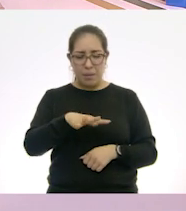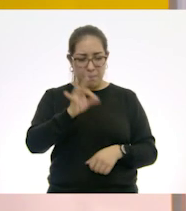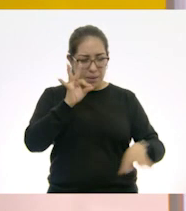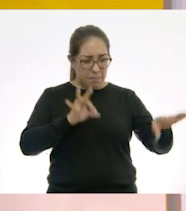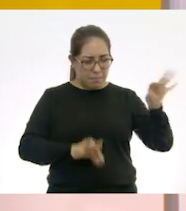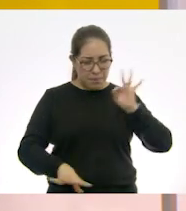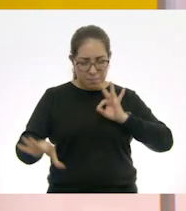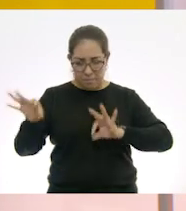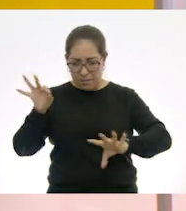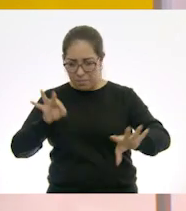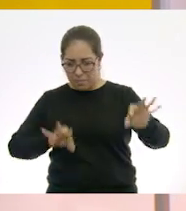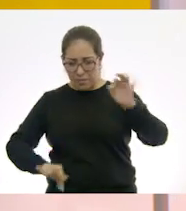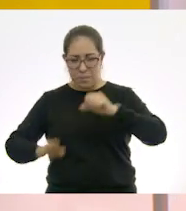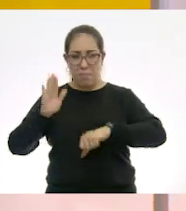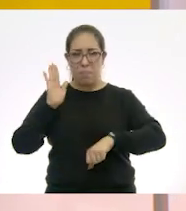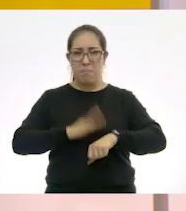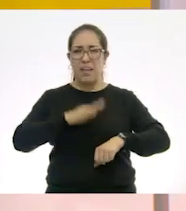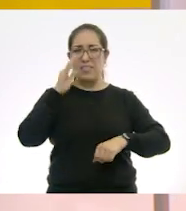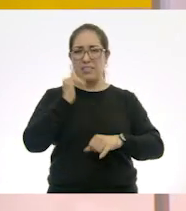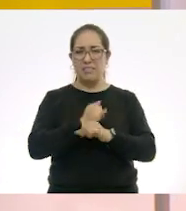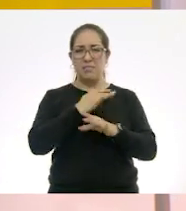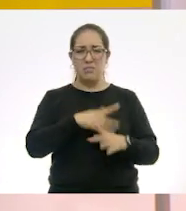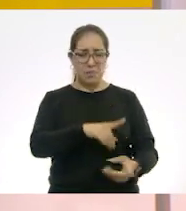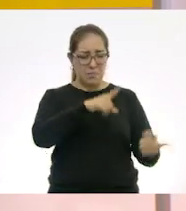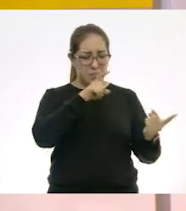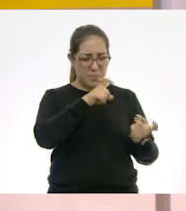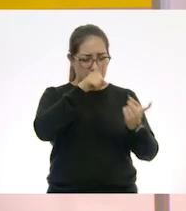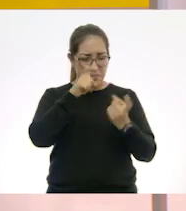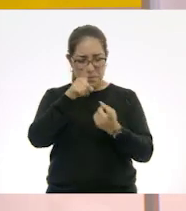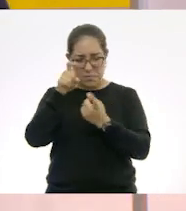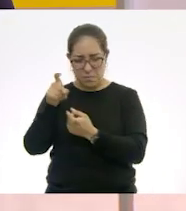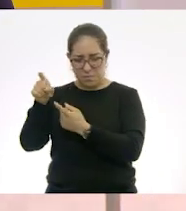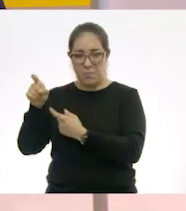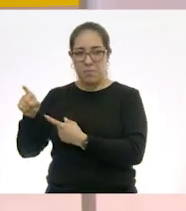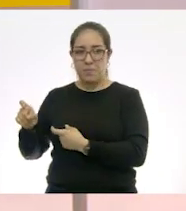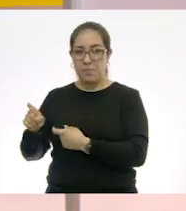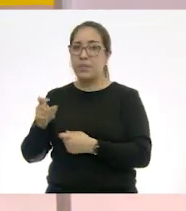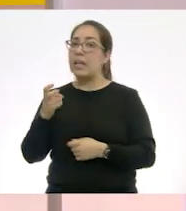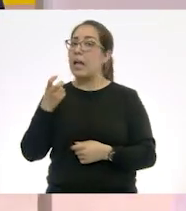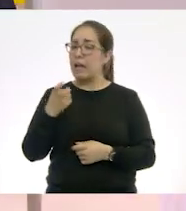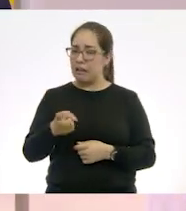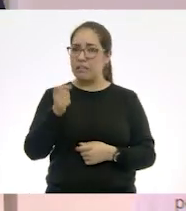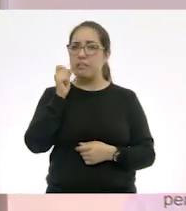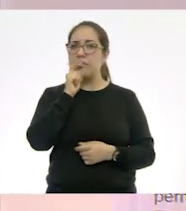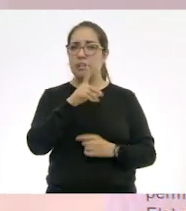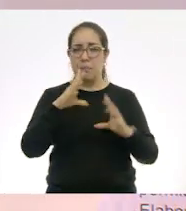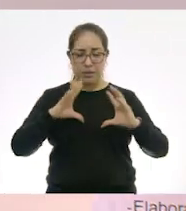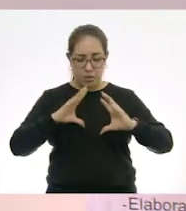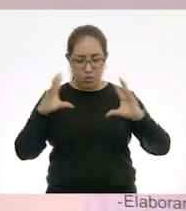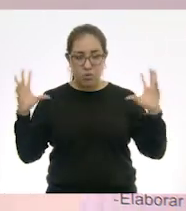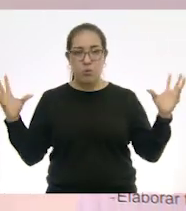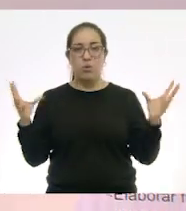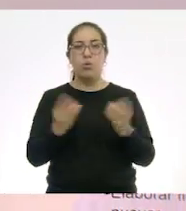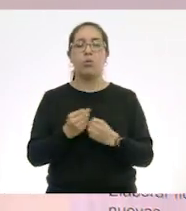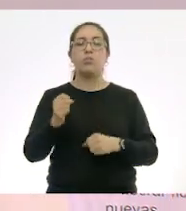más. Aquí también podemos acudir con especialistas específicamente. Por